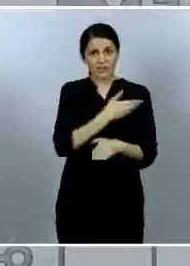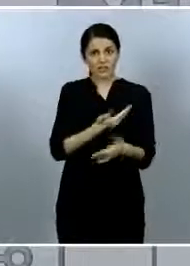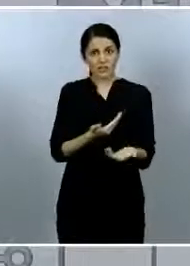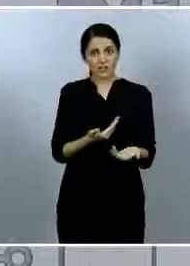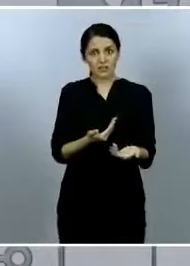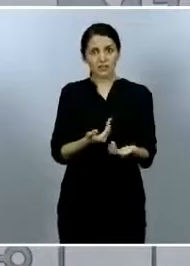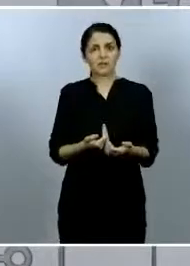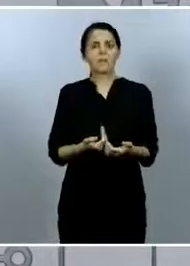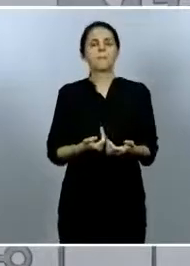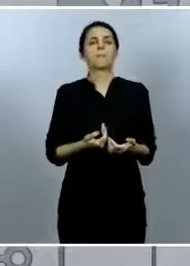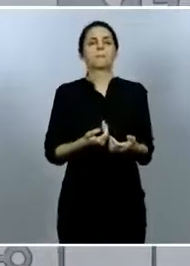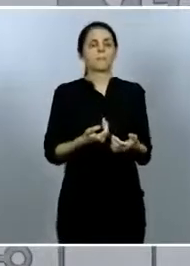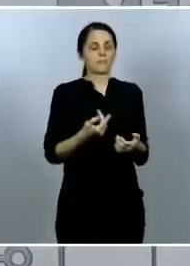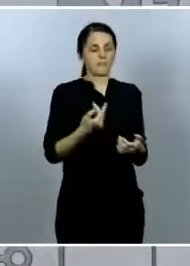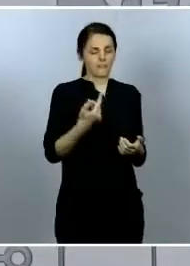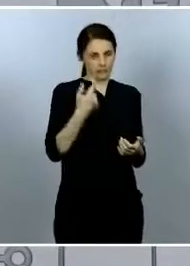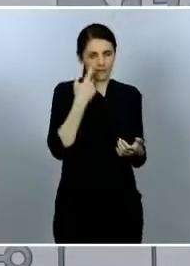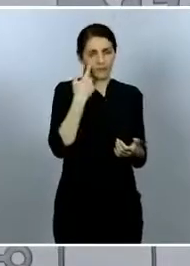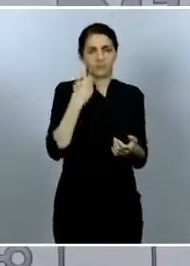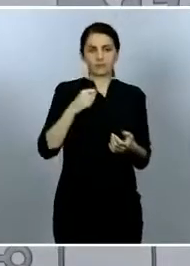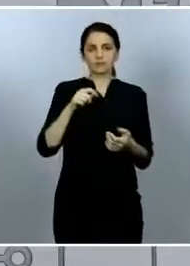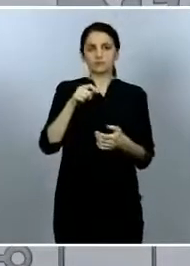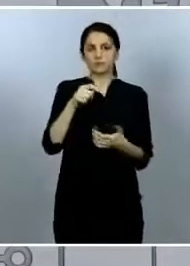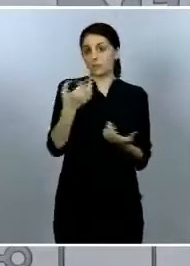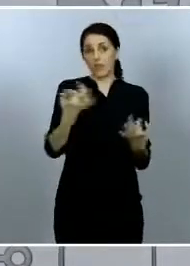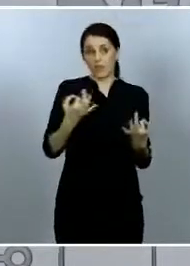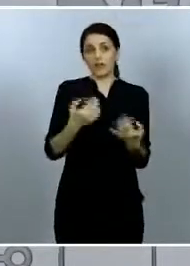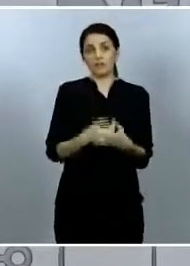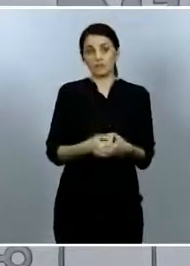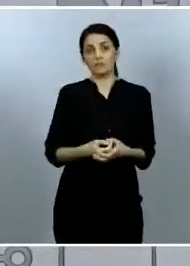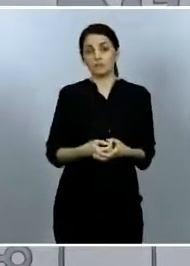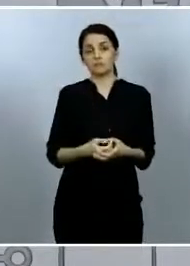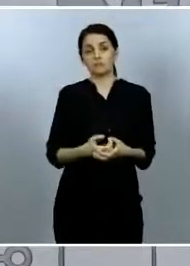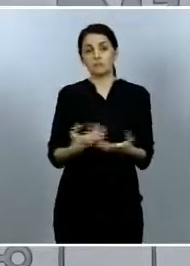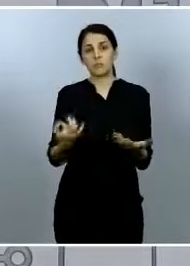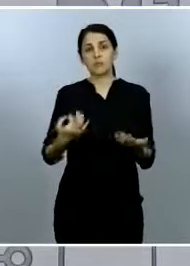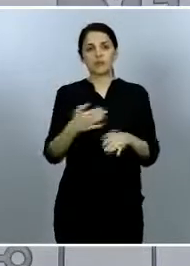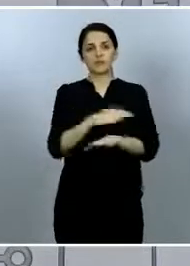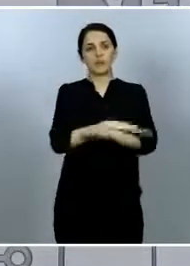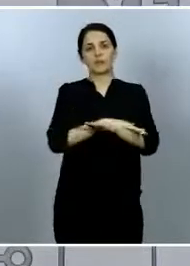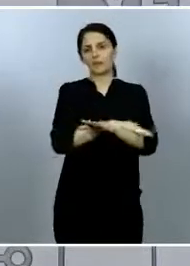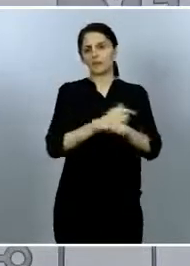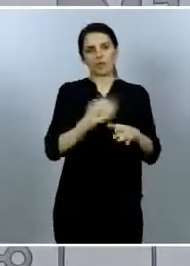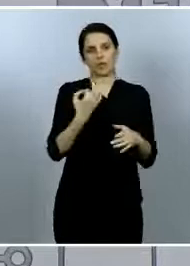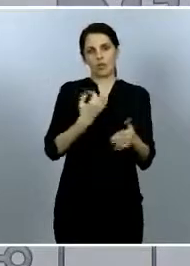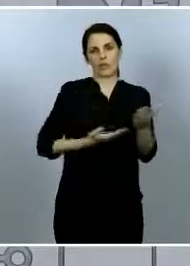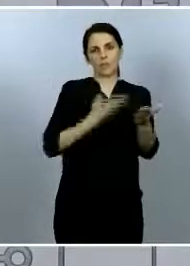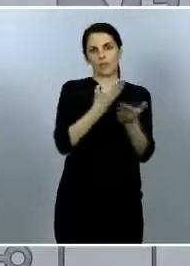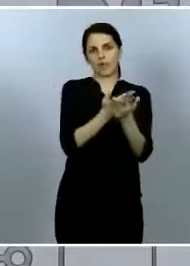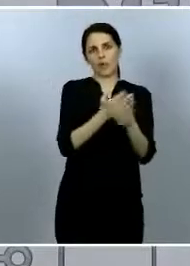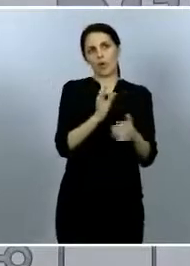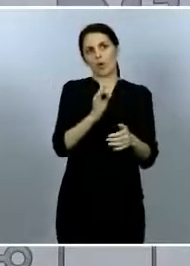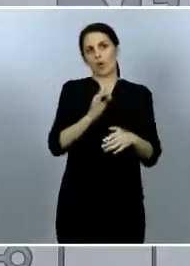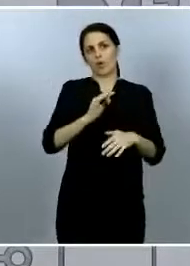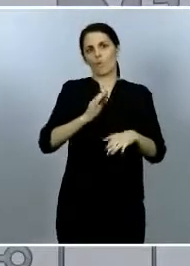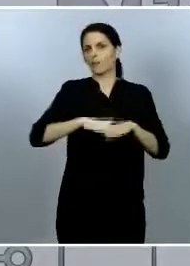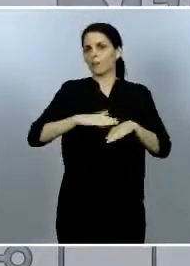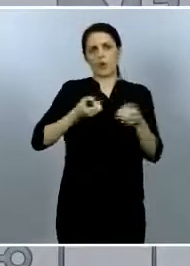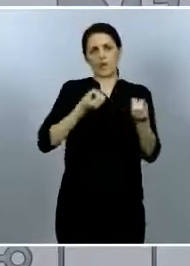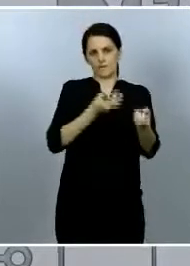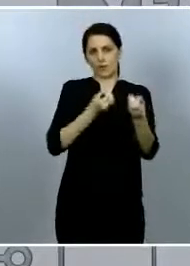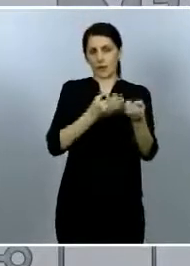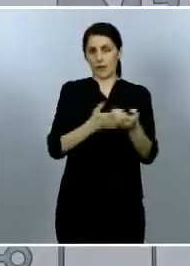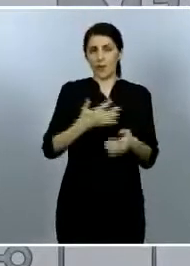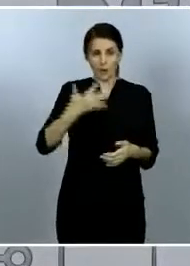quieran hacer esto sí que tendrán que solicitarlo al ministro o como mínimo informar. Si no me equivoco, ahora mismo lo están